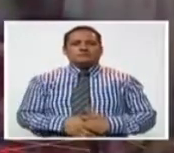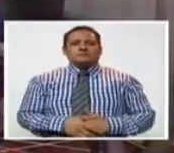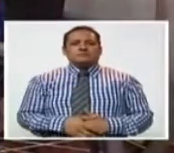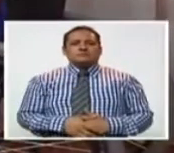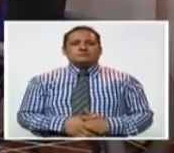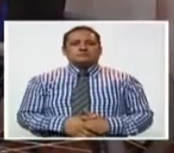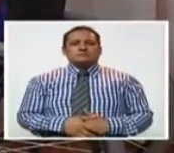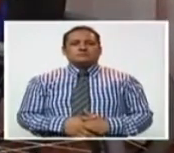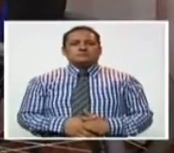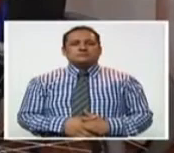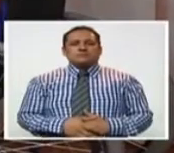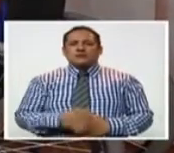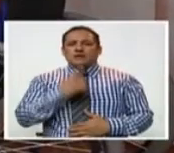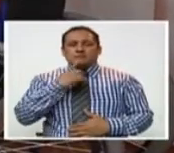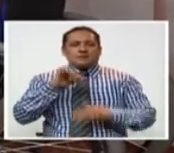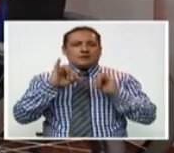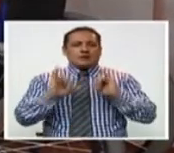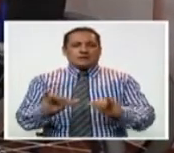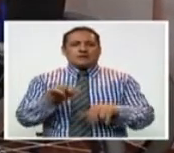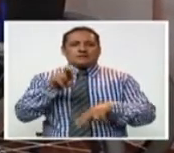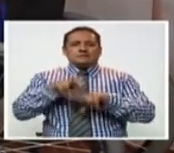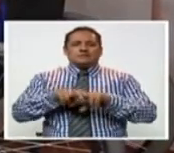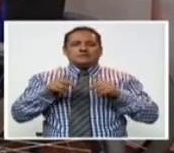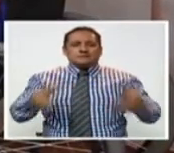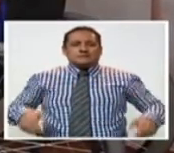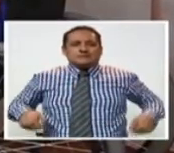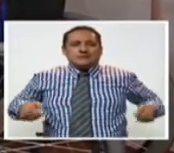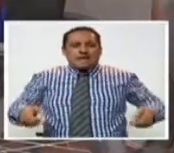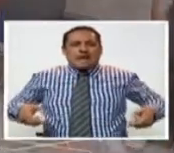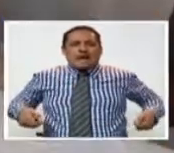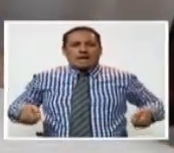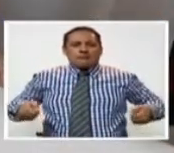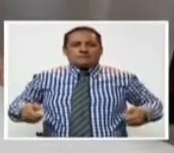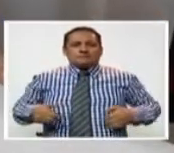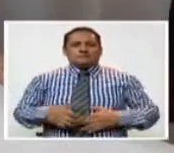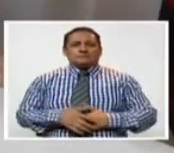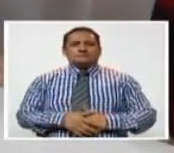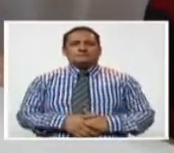y que iba a estar postrado en una silla de ruedas.